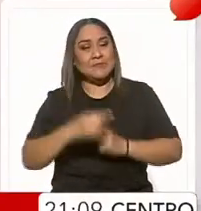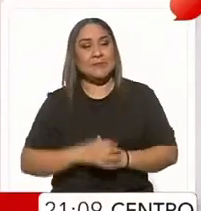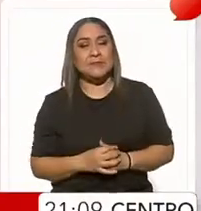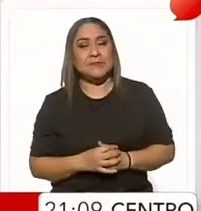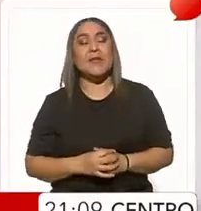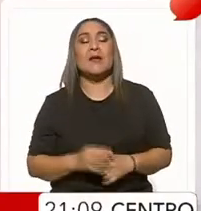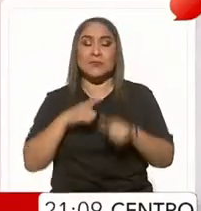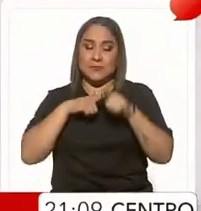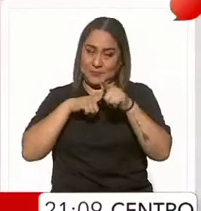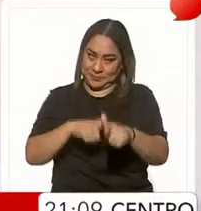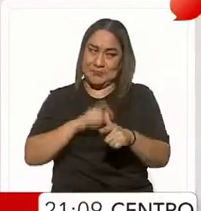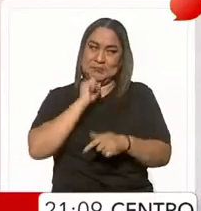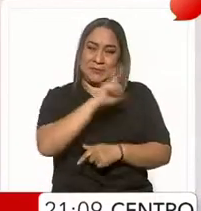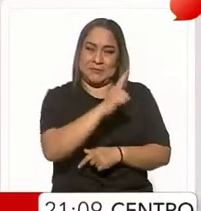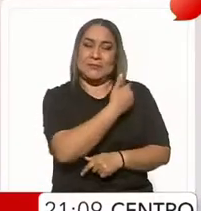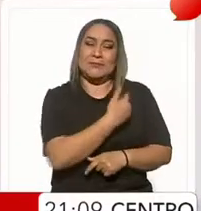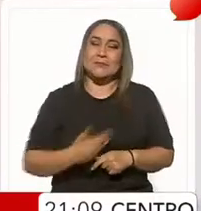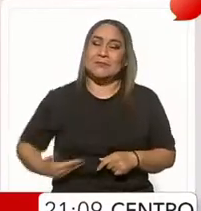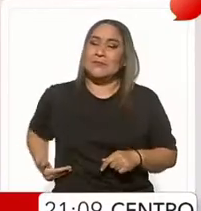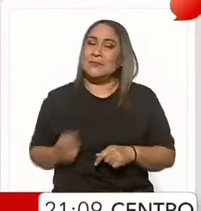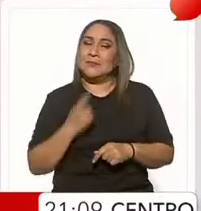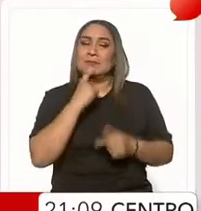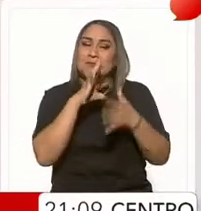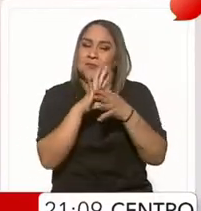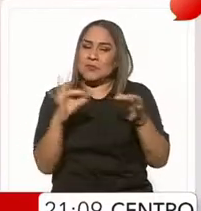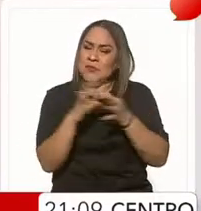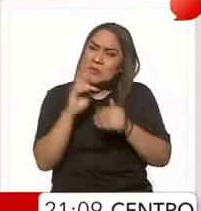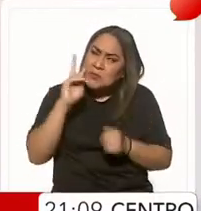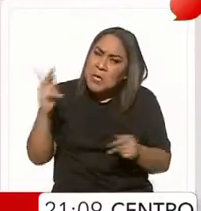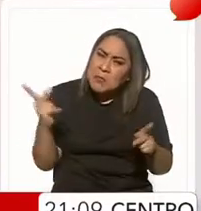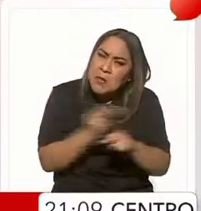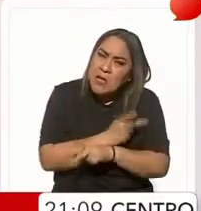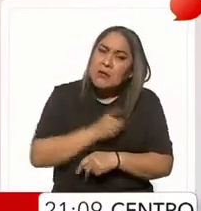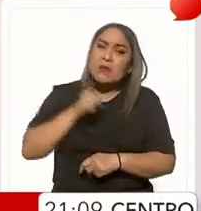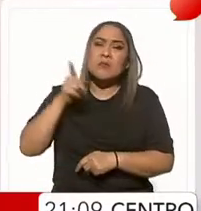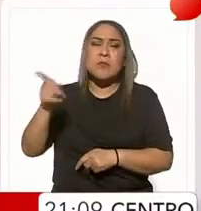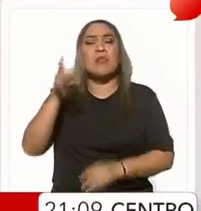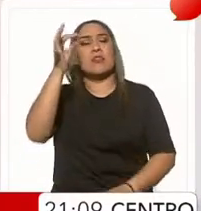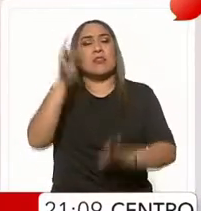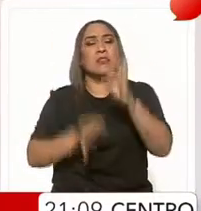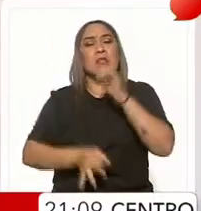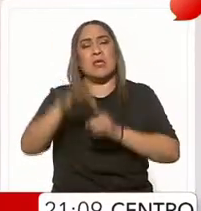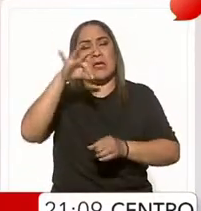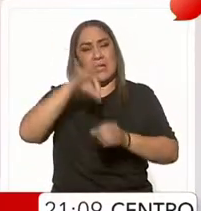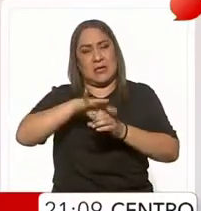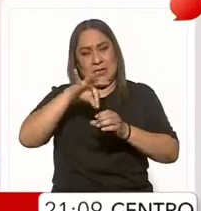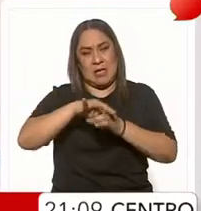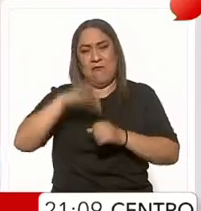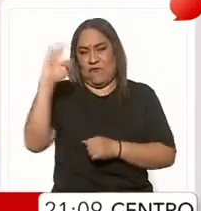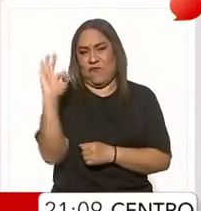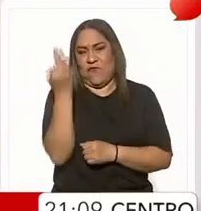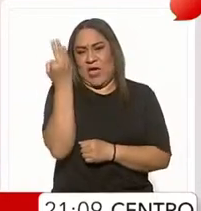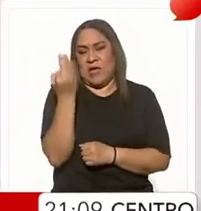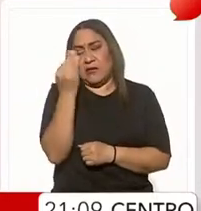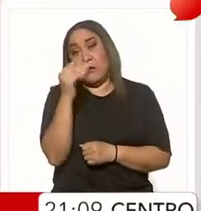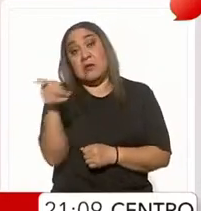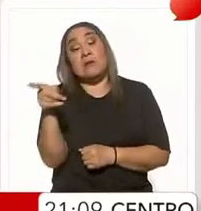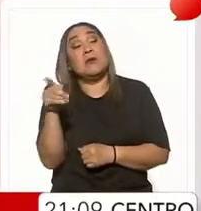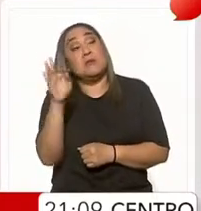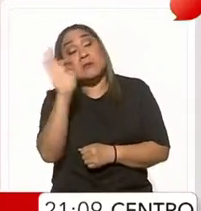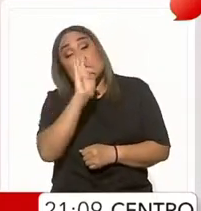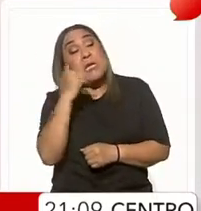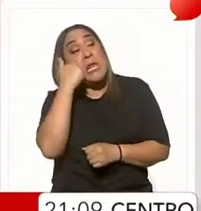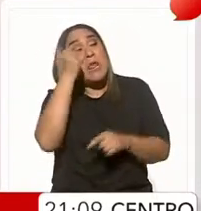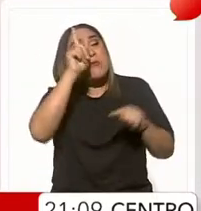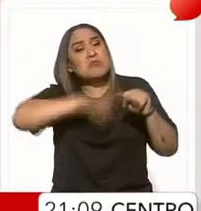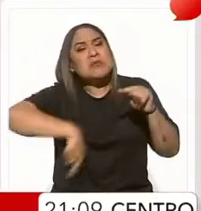Seguimos con el presidente Andrés Manuel López Obrador, quien denunció que el Tribunal Electoral del Poder Judicial de la Federación pretende censurar la